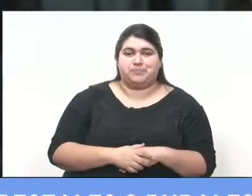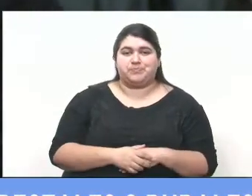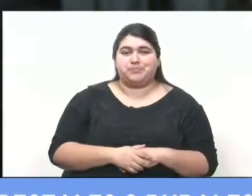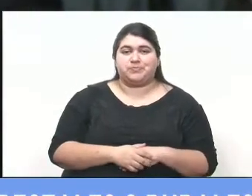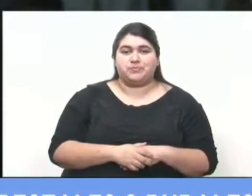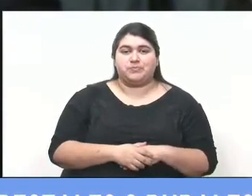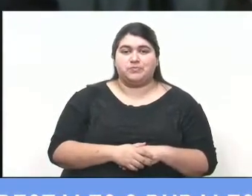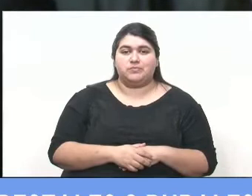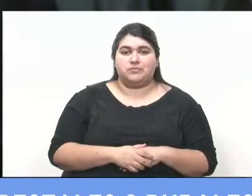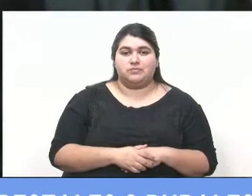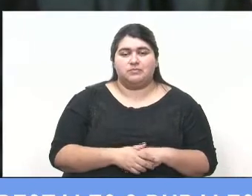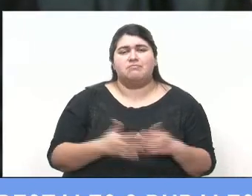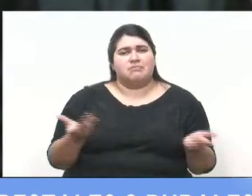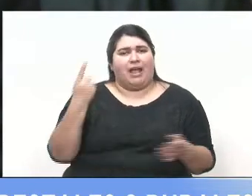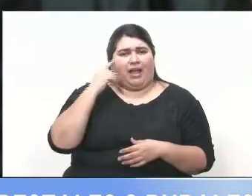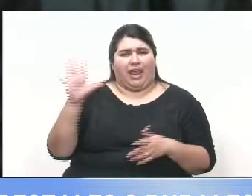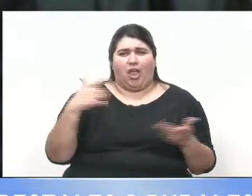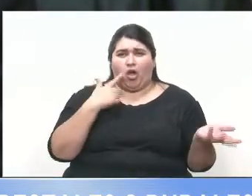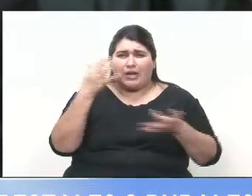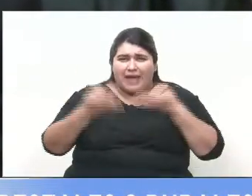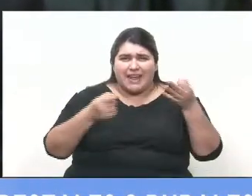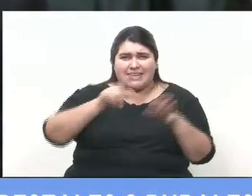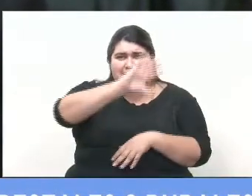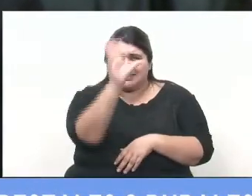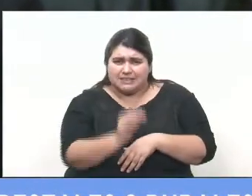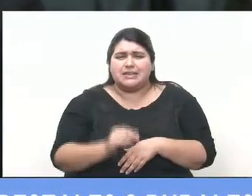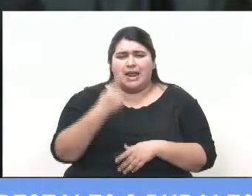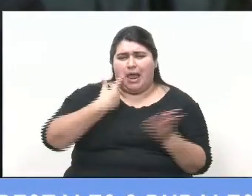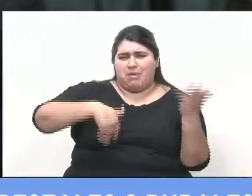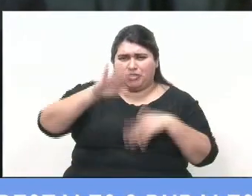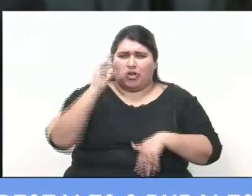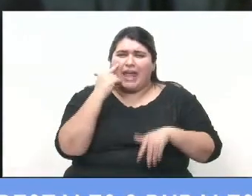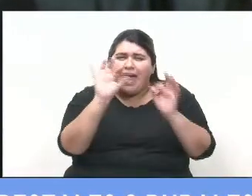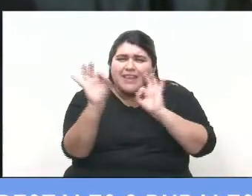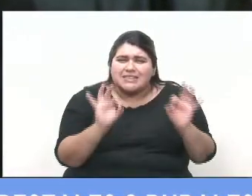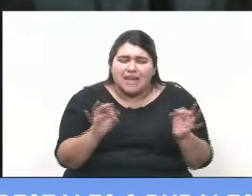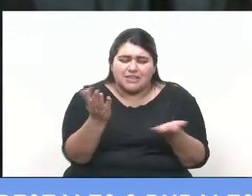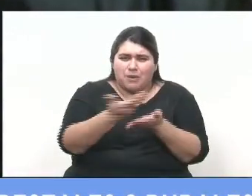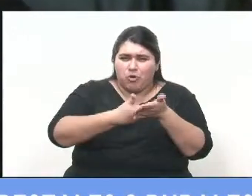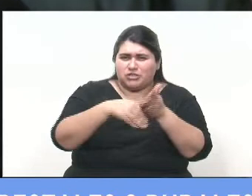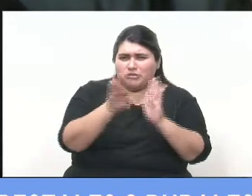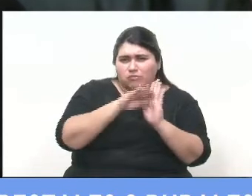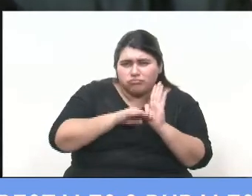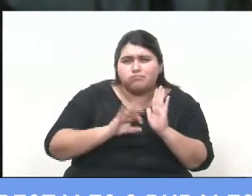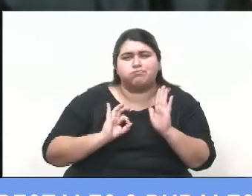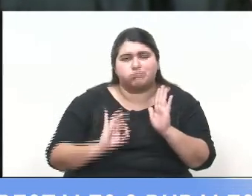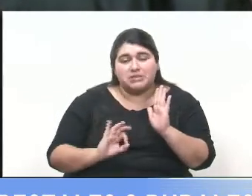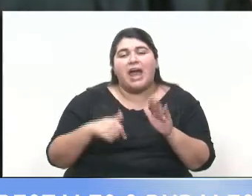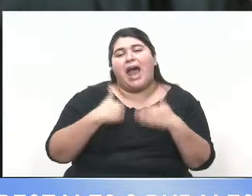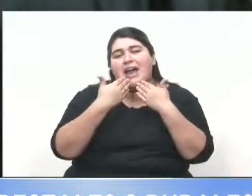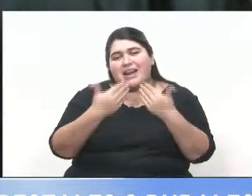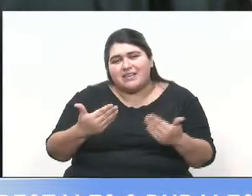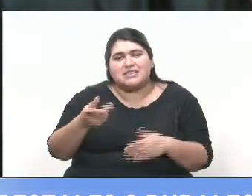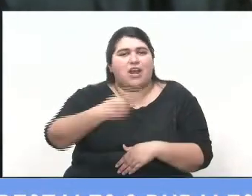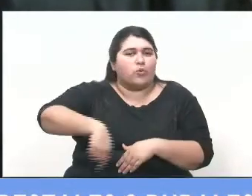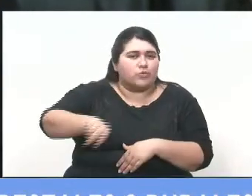Bueno, creo que en términos generales ya mencioné la mayoría de los detalles del proyecto. Agradecerles, por supuesto,